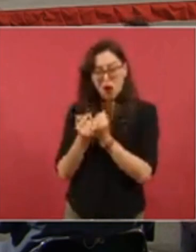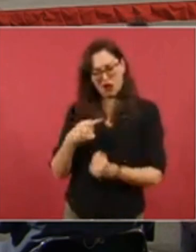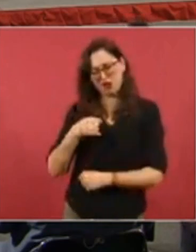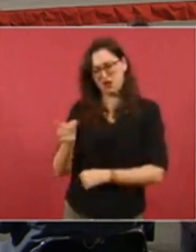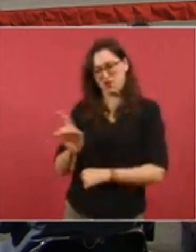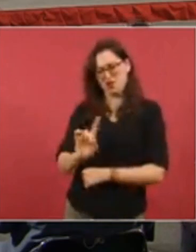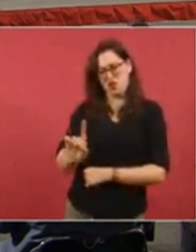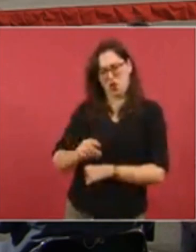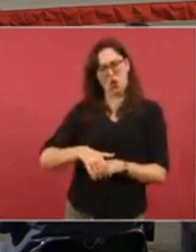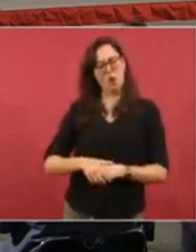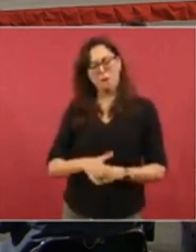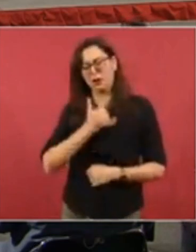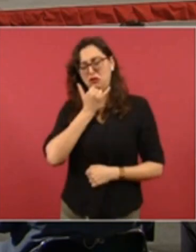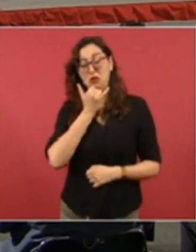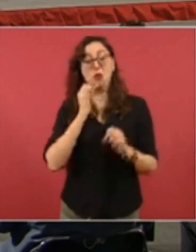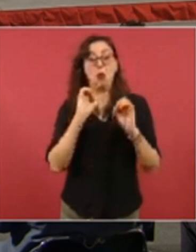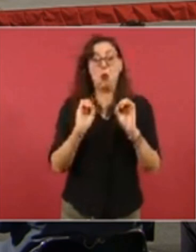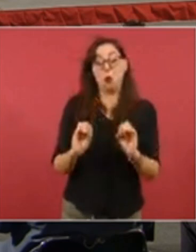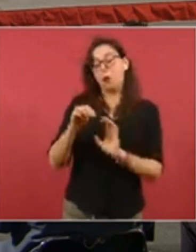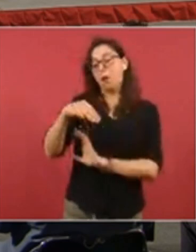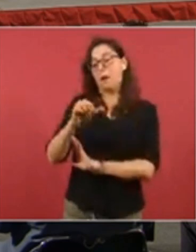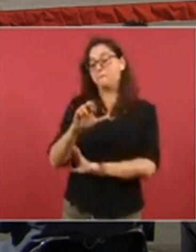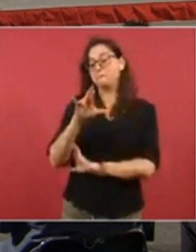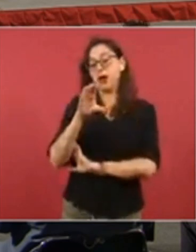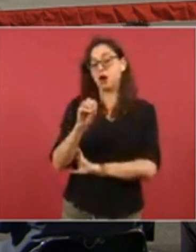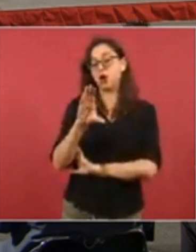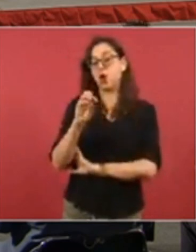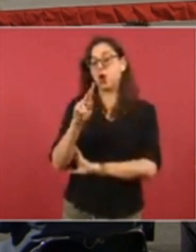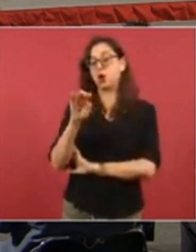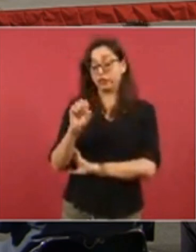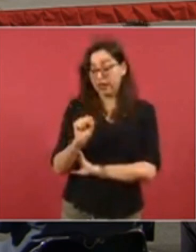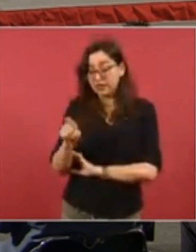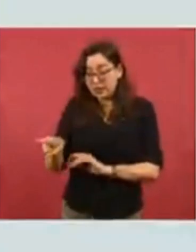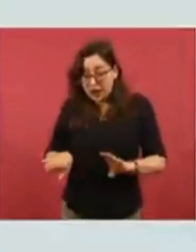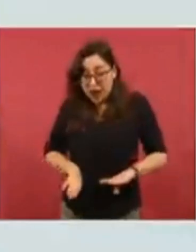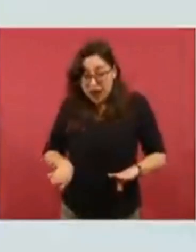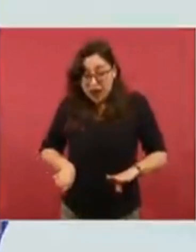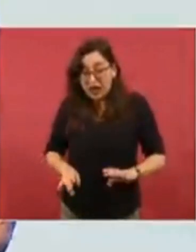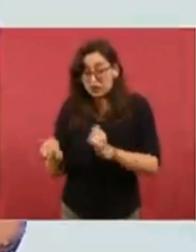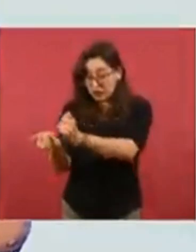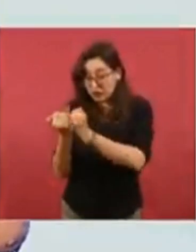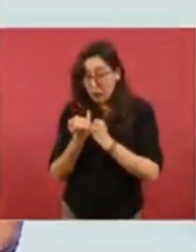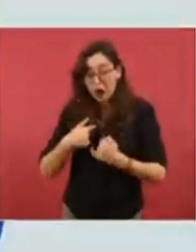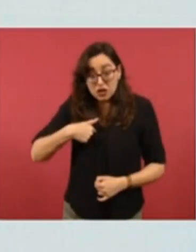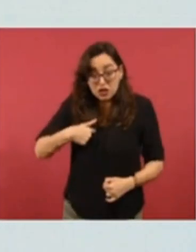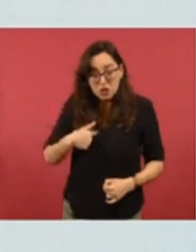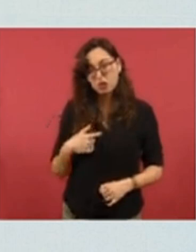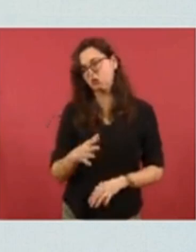Marco Cortés más respeto por favor